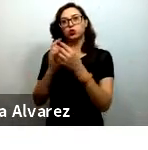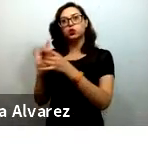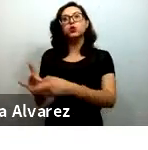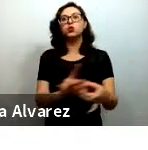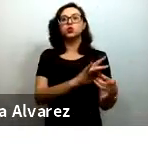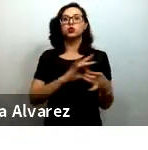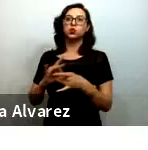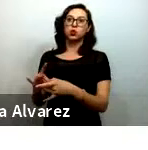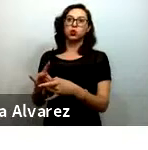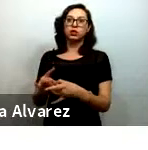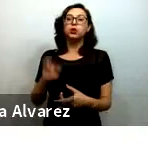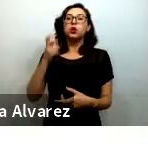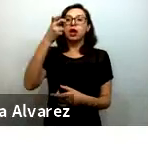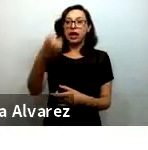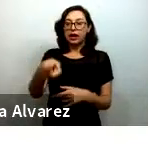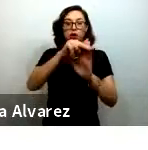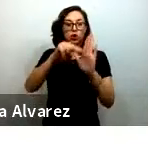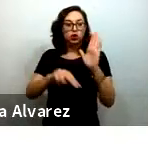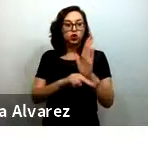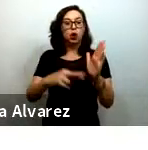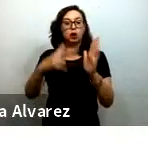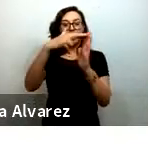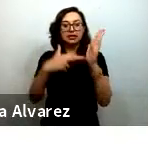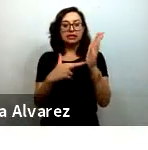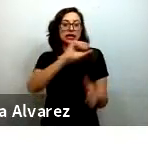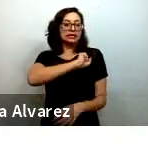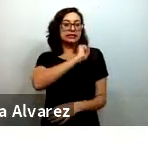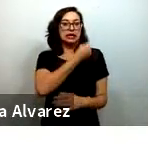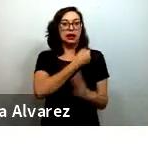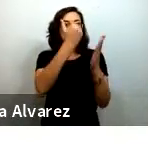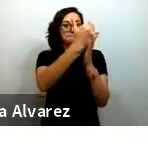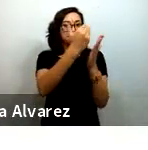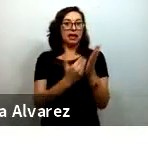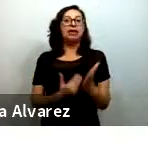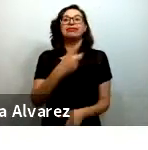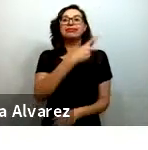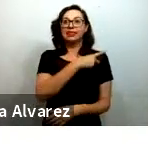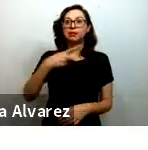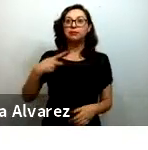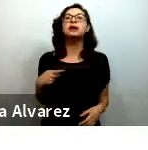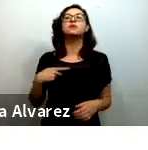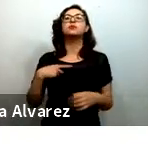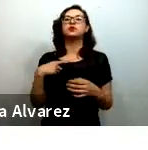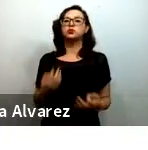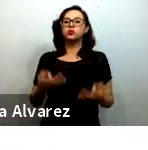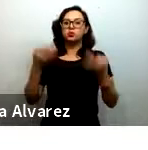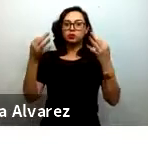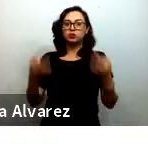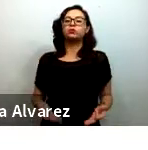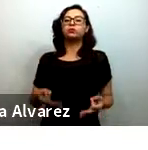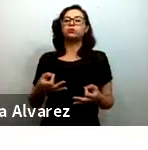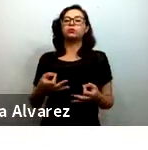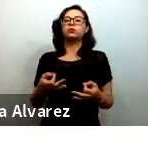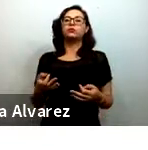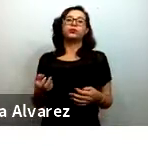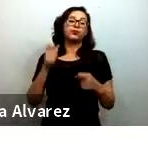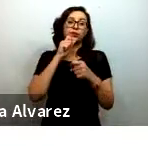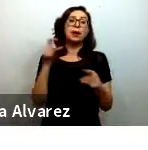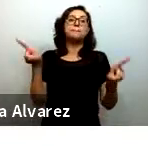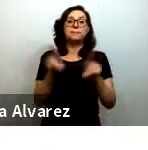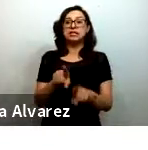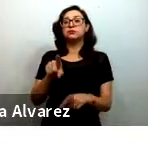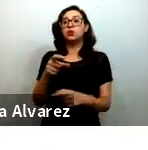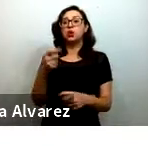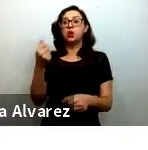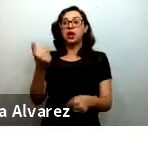normativas sanitarias, ya que tanto como habla el secretario general